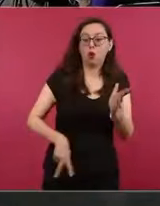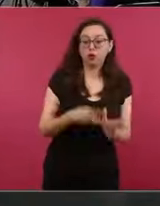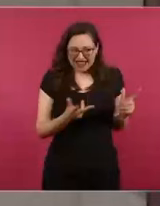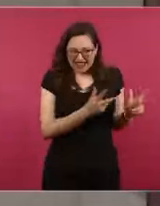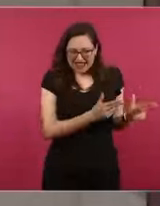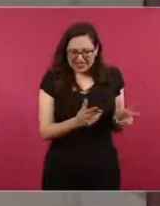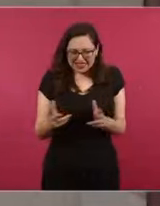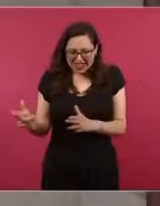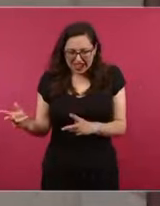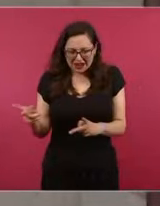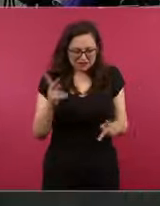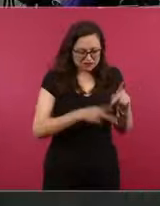editamos? Mejor la quitamos.